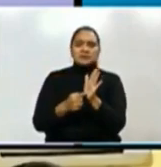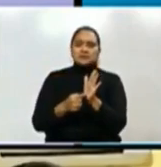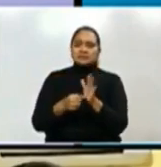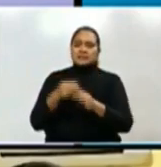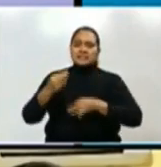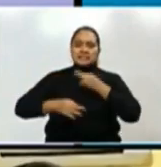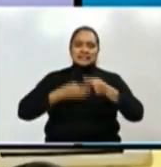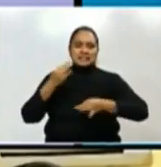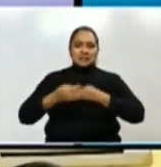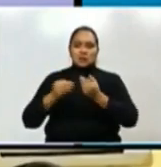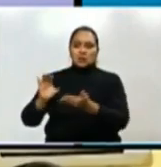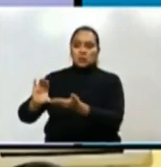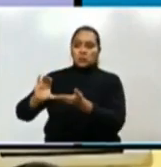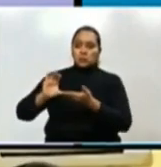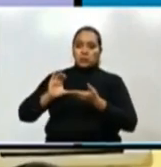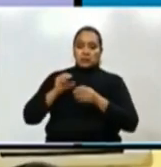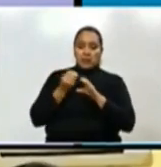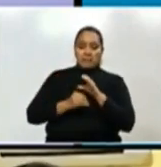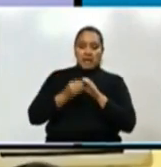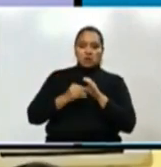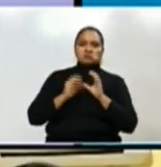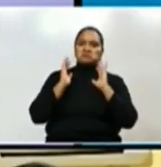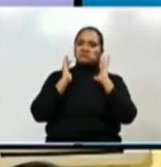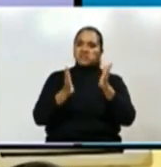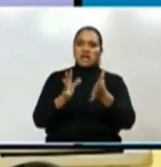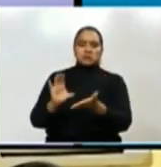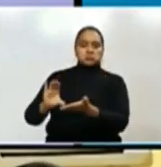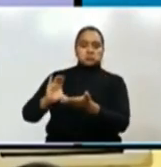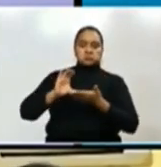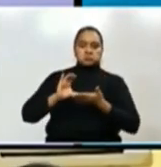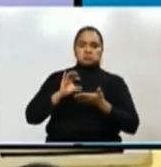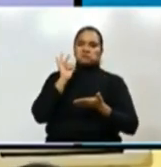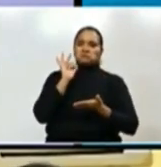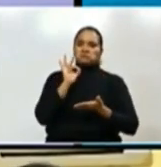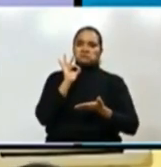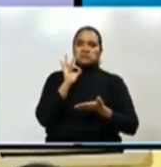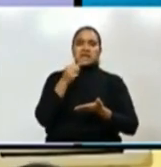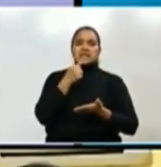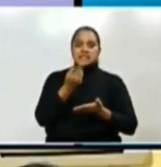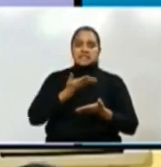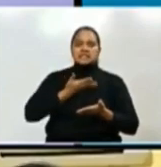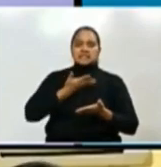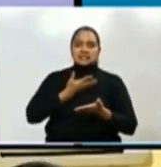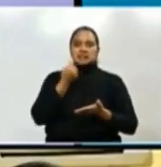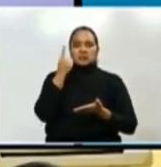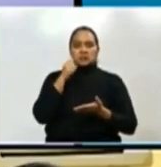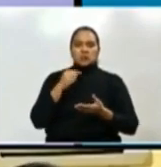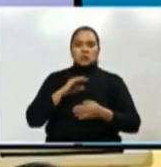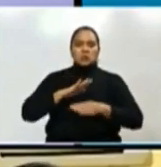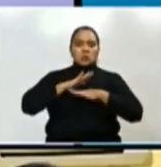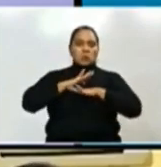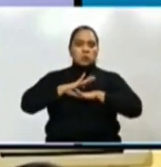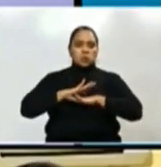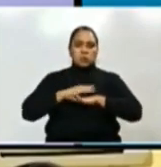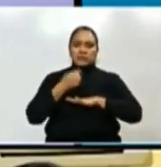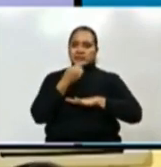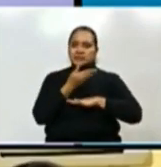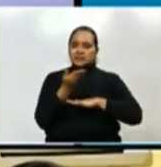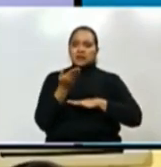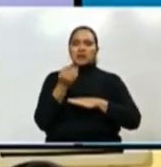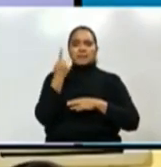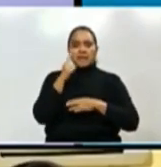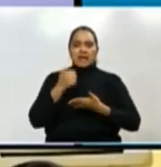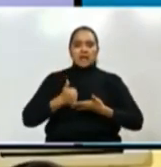recibido ya la transferencia de condicionada que realmente viene a darnos una gran pálpula de